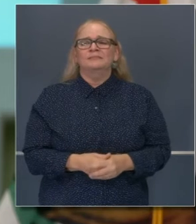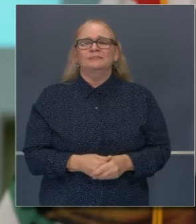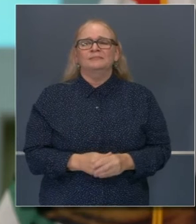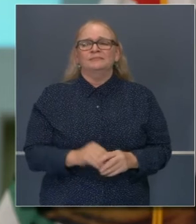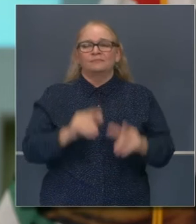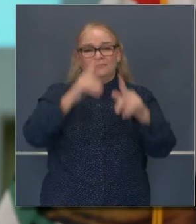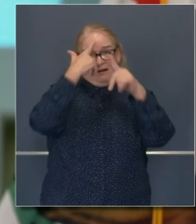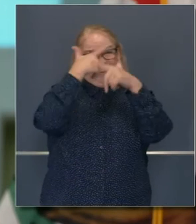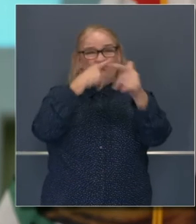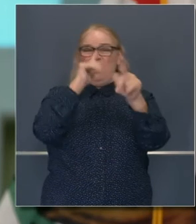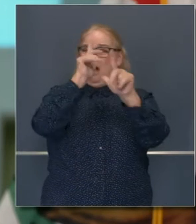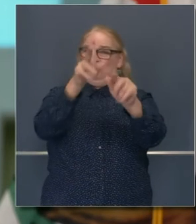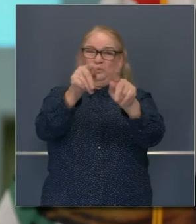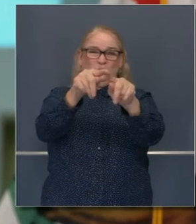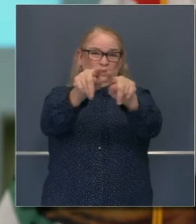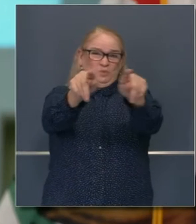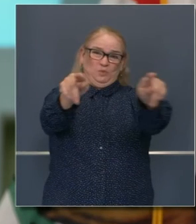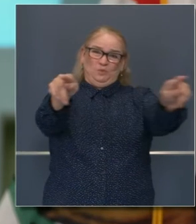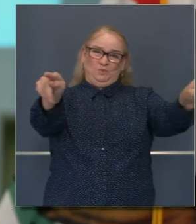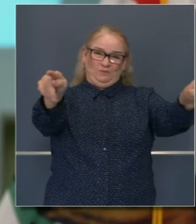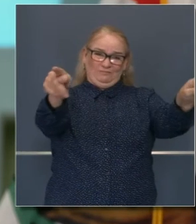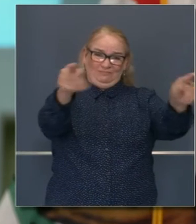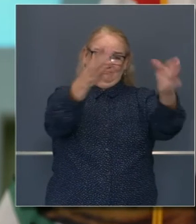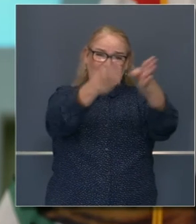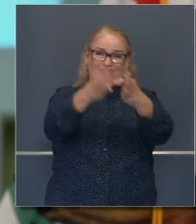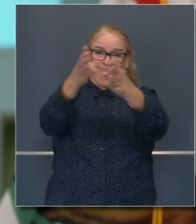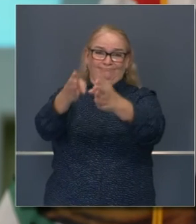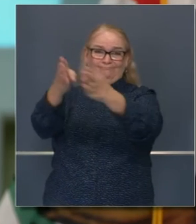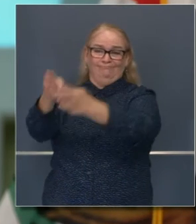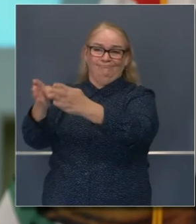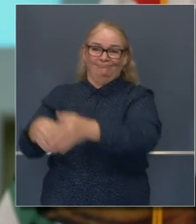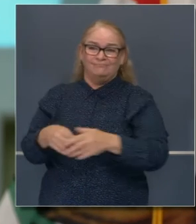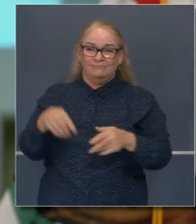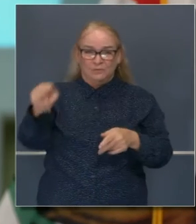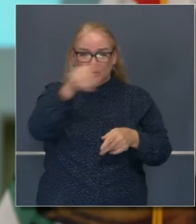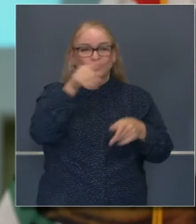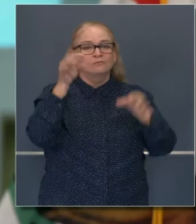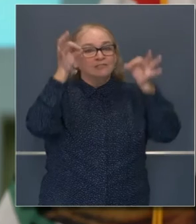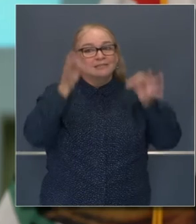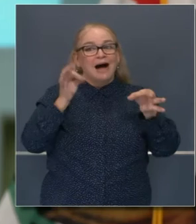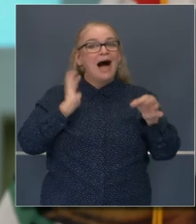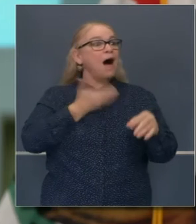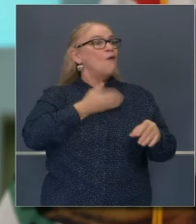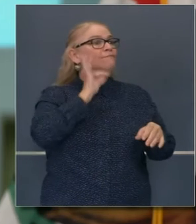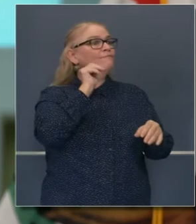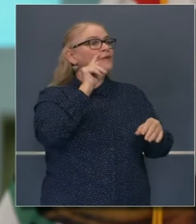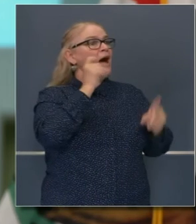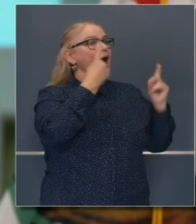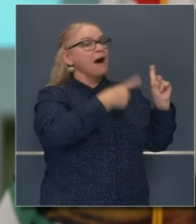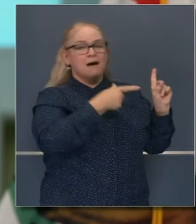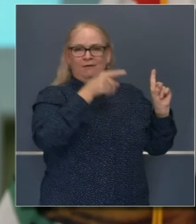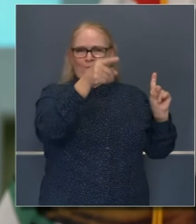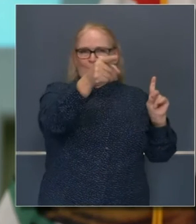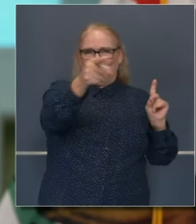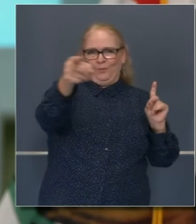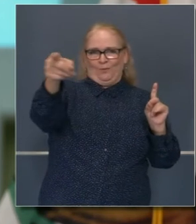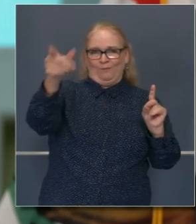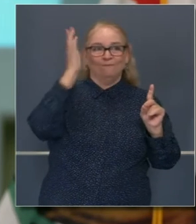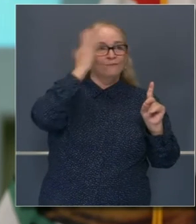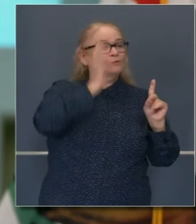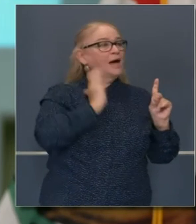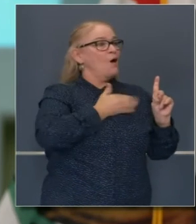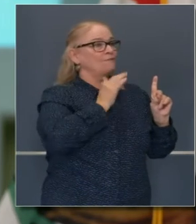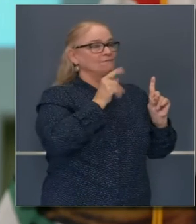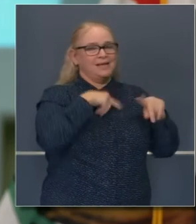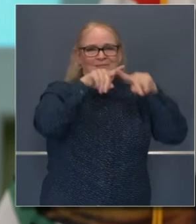Serán las acciones individuales de cada quien que indicará el futuro de todos nosotros, que nos dirá